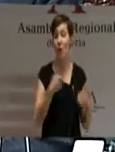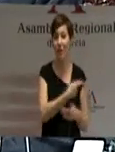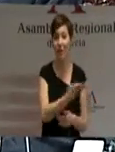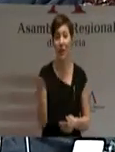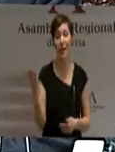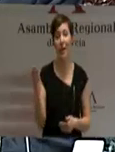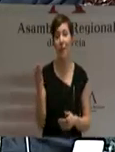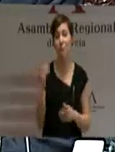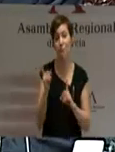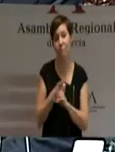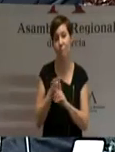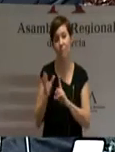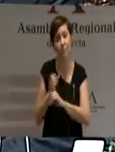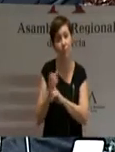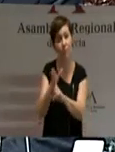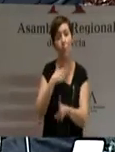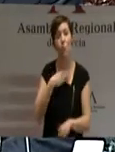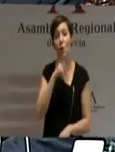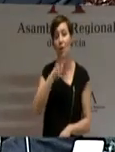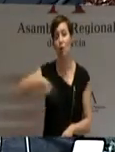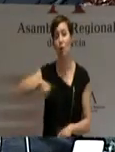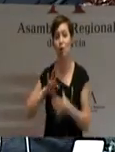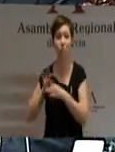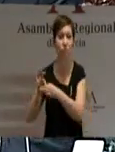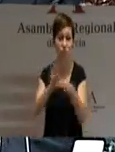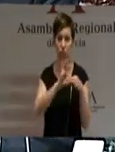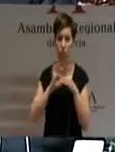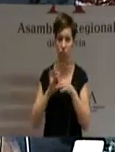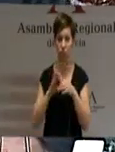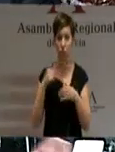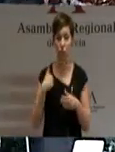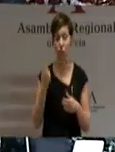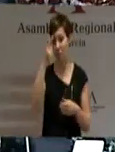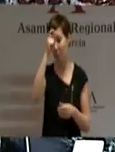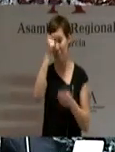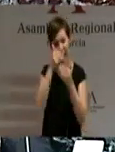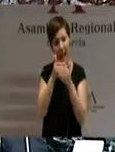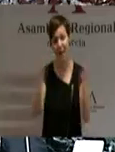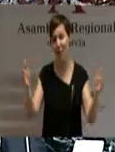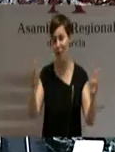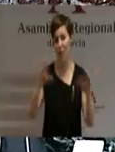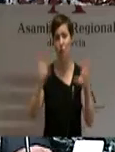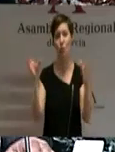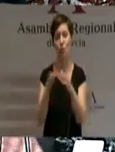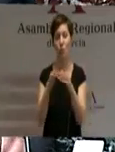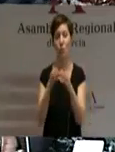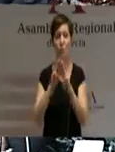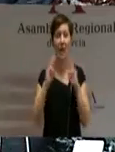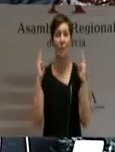en llevarlo adelante. Mi mano estará siempre extendida a los grupos parlamentarios, en todo momento.